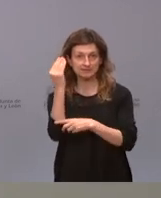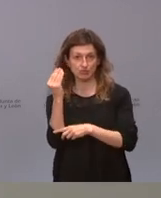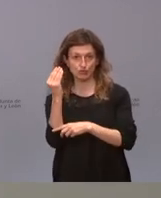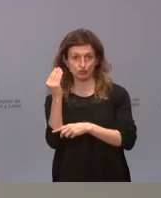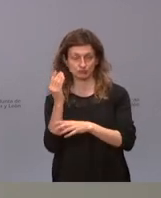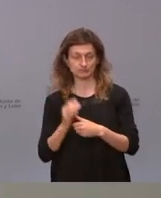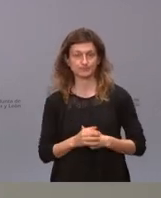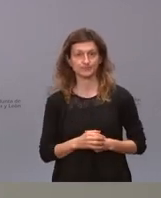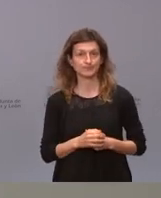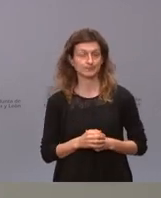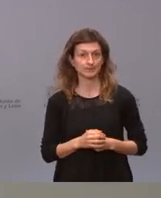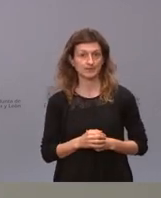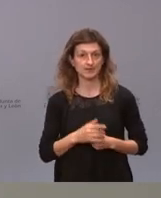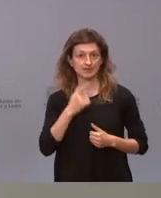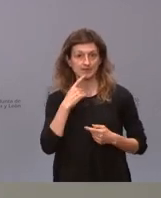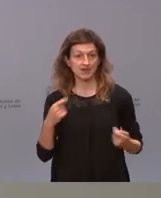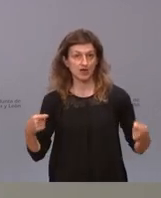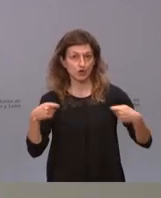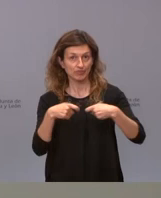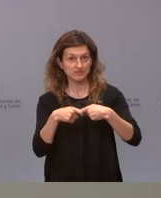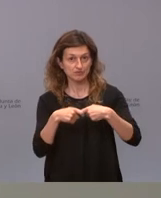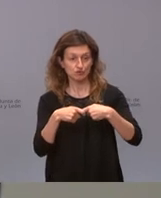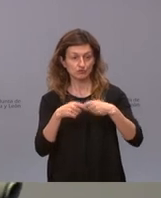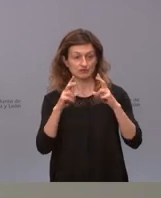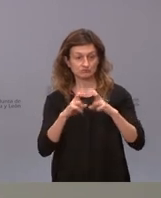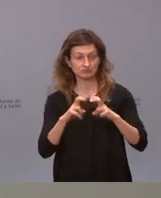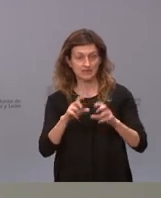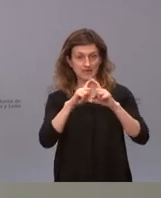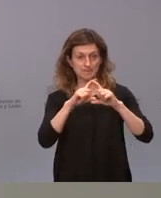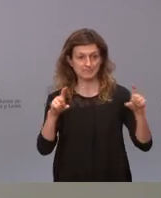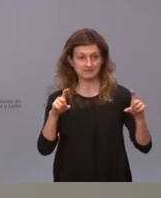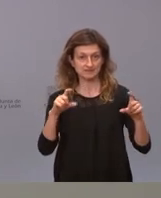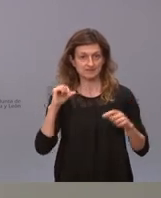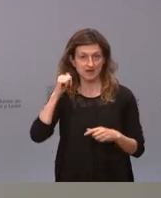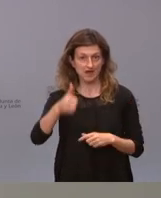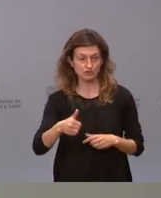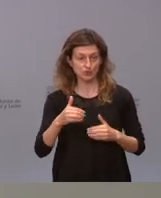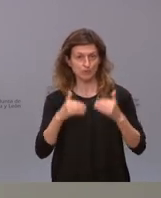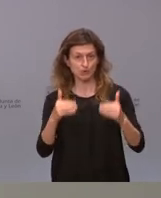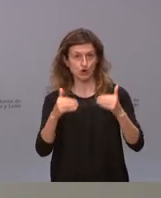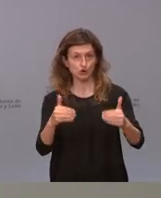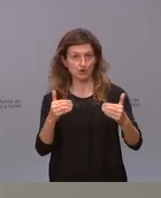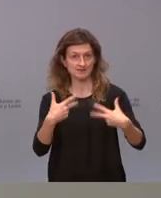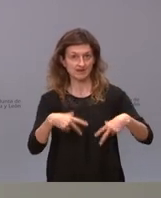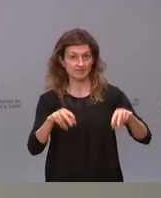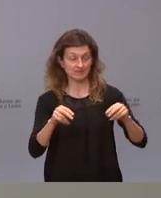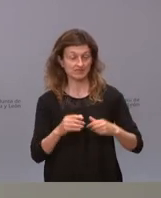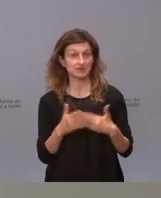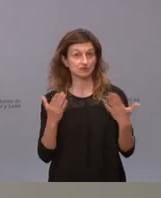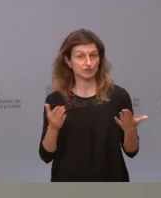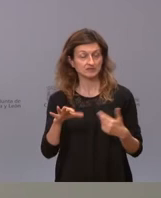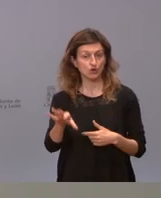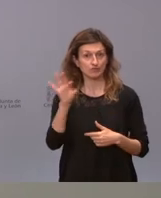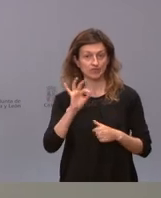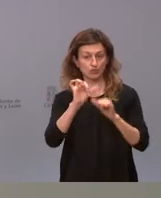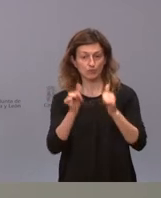que ha acabado la concesión que había de explotación una empresa por 20 años que está ahora mismo en prórroga pues se había terminado por lo tanto hemos optado por